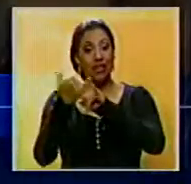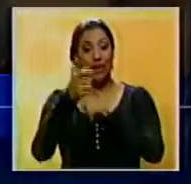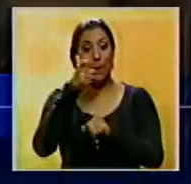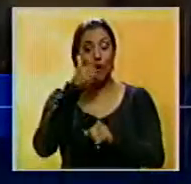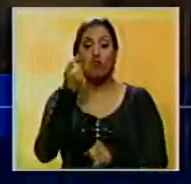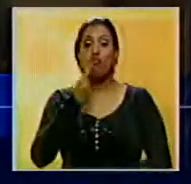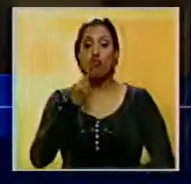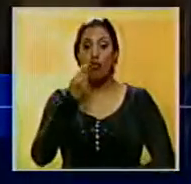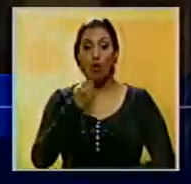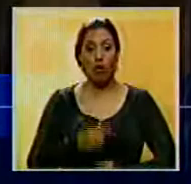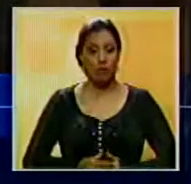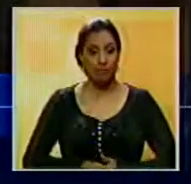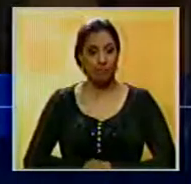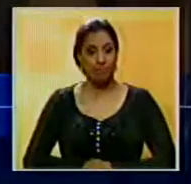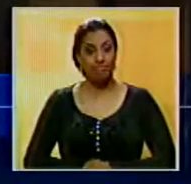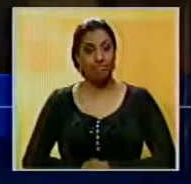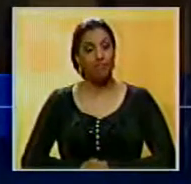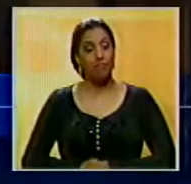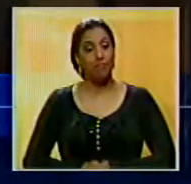alerta roja.